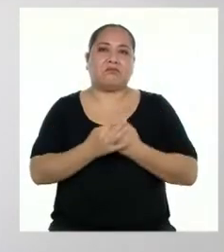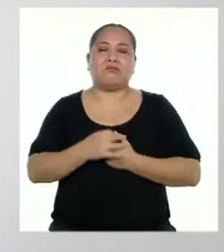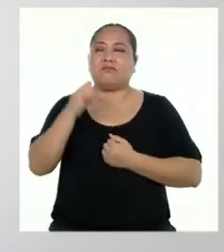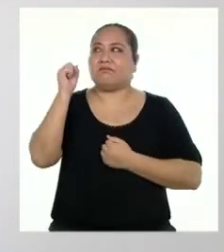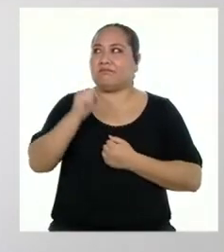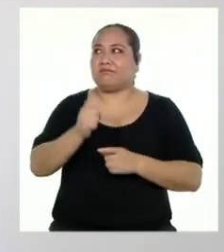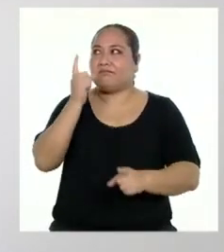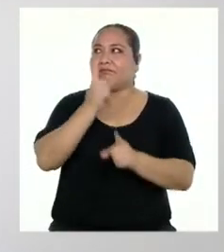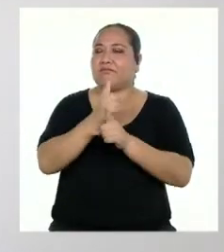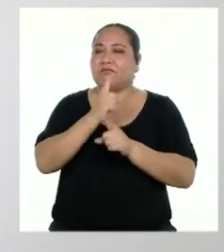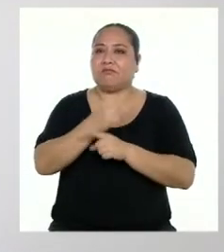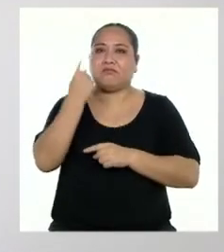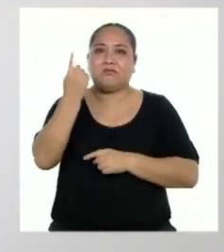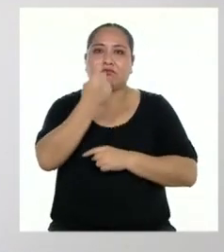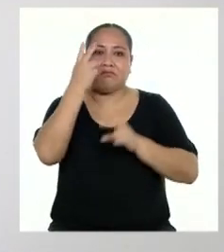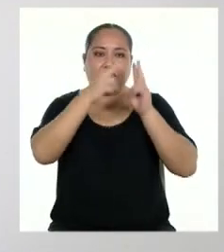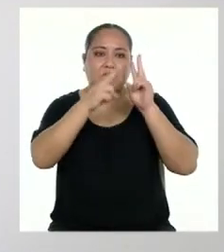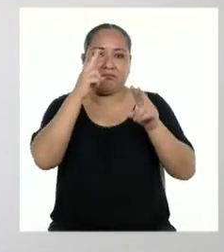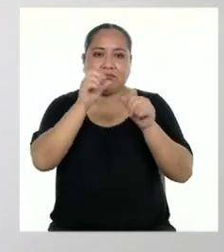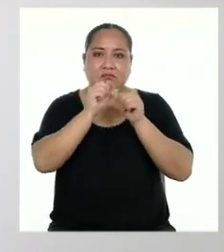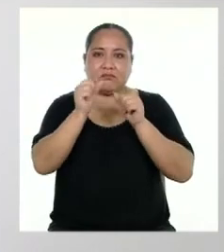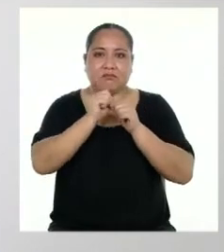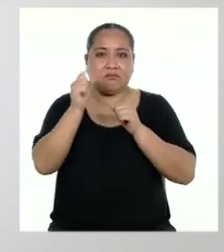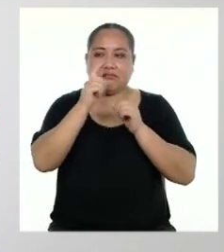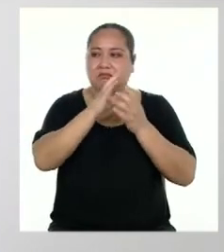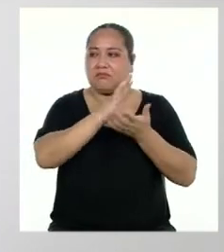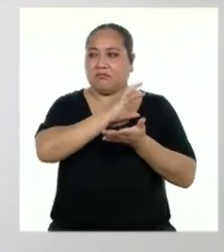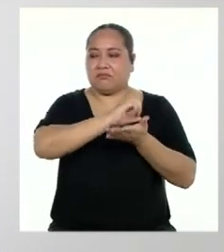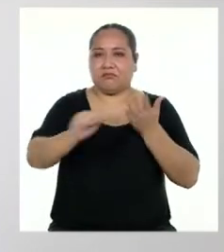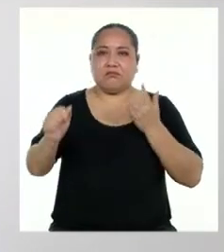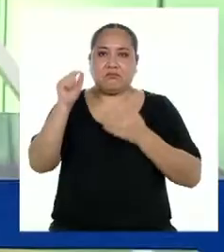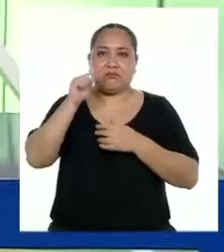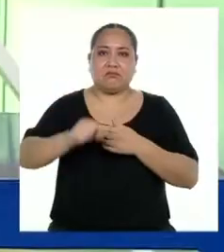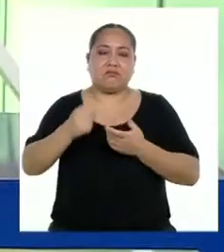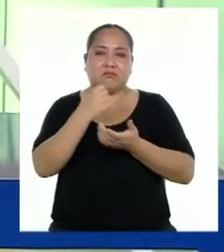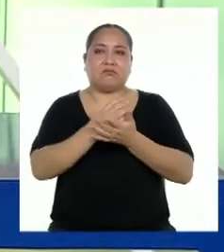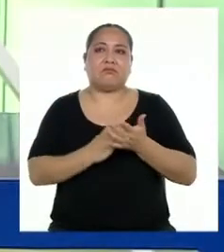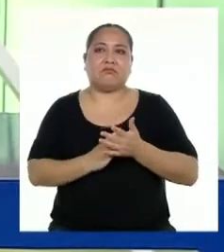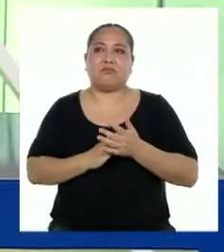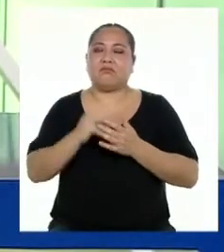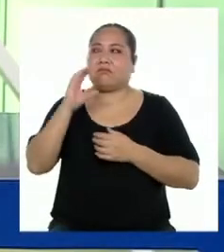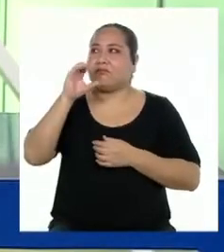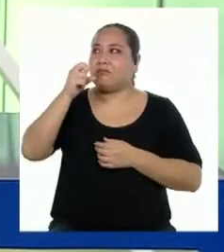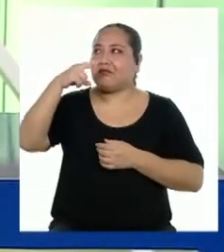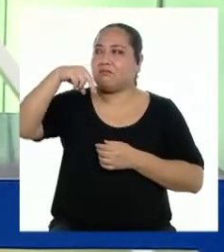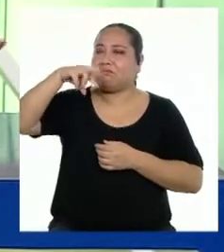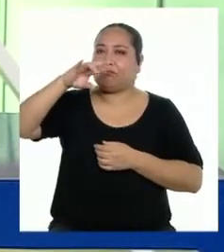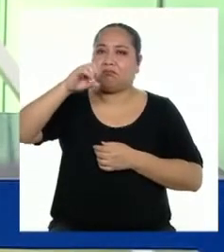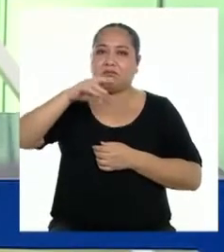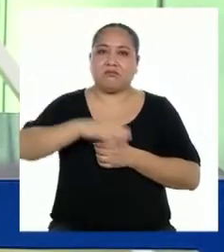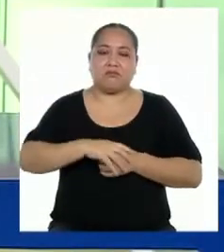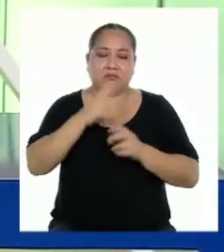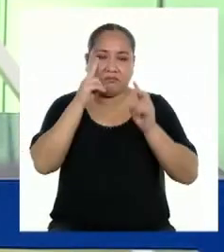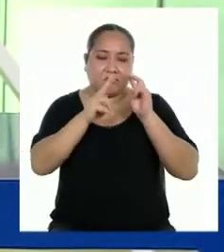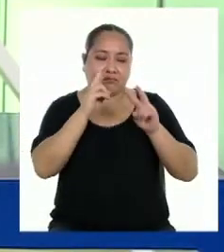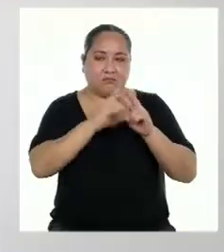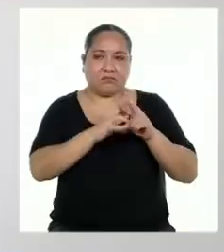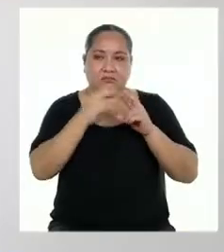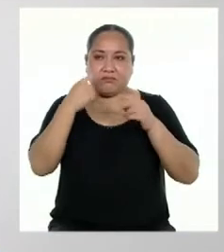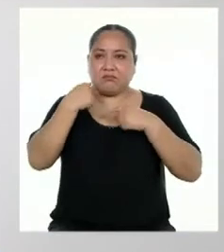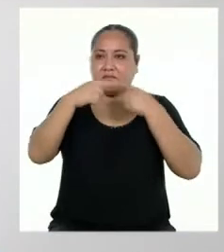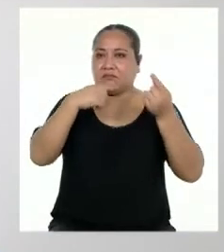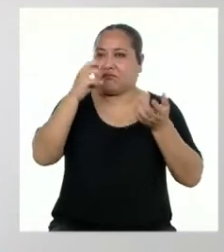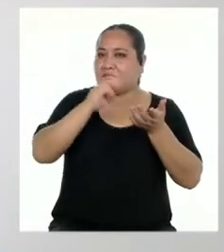Exacto. Que solo mirar cifras no nos quite esa sensibilidad. La crónica nos ayuda a relatar más allá de las cifras.